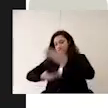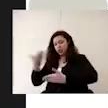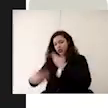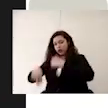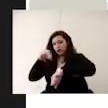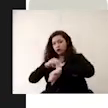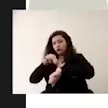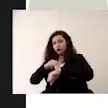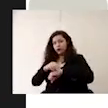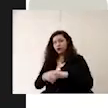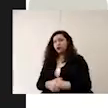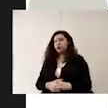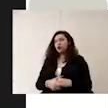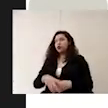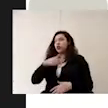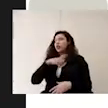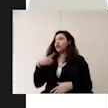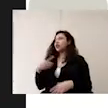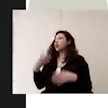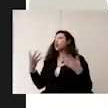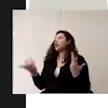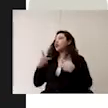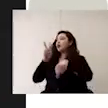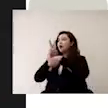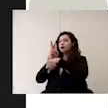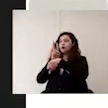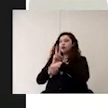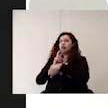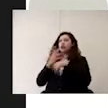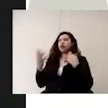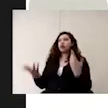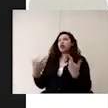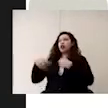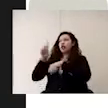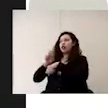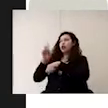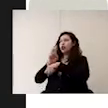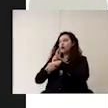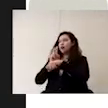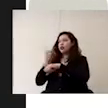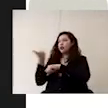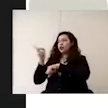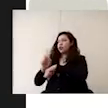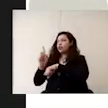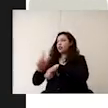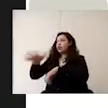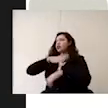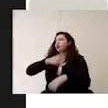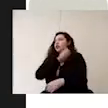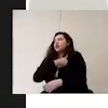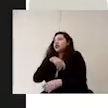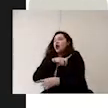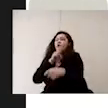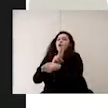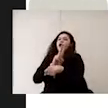debe estar monitoreando día a día el seguimiento del estado de salud de